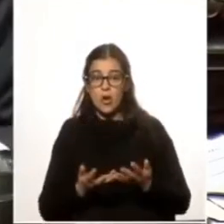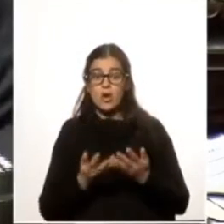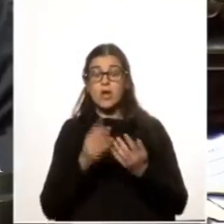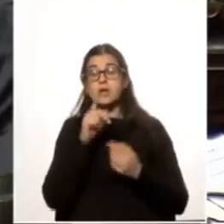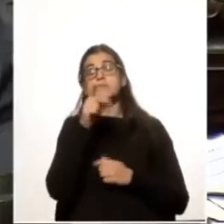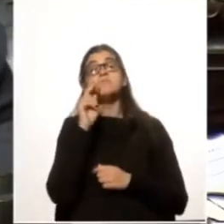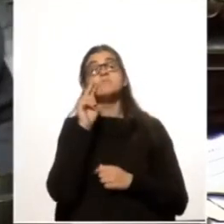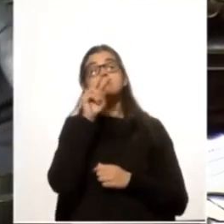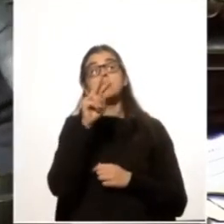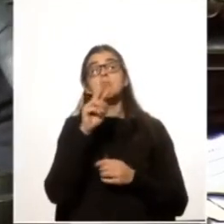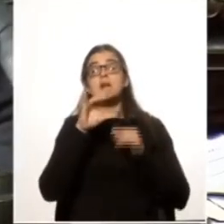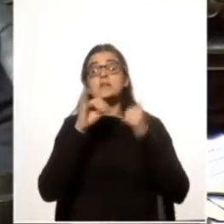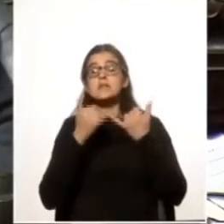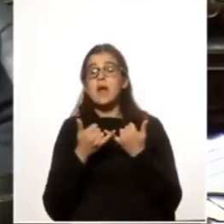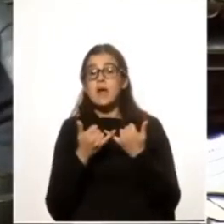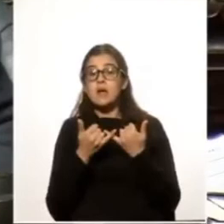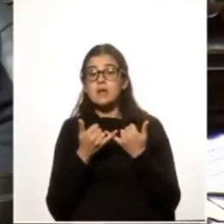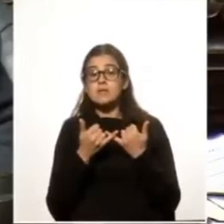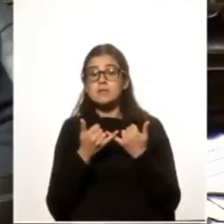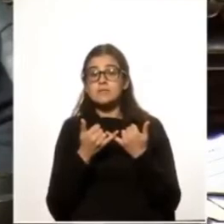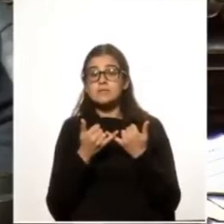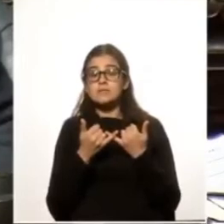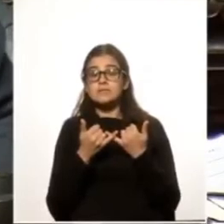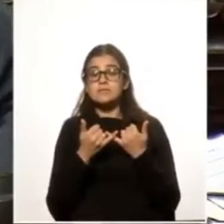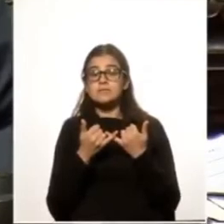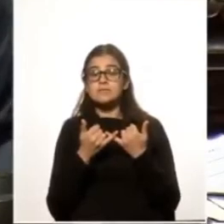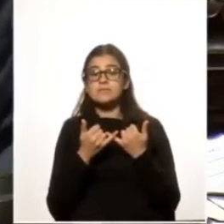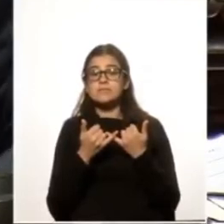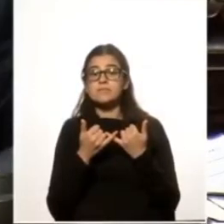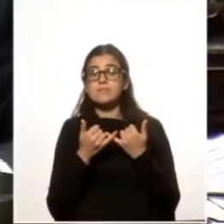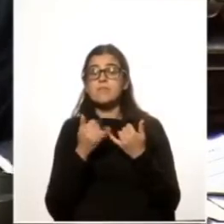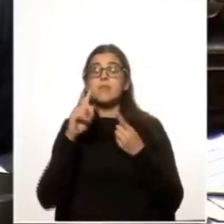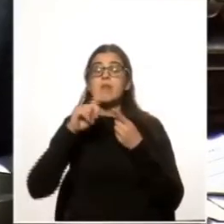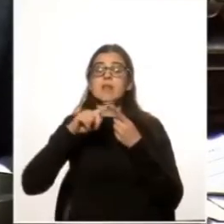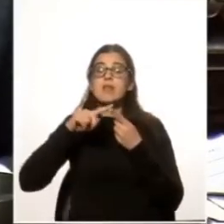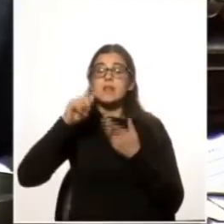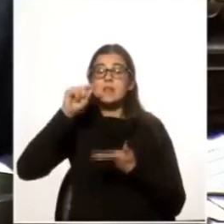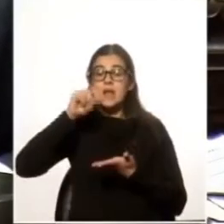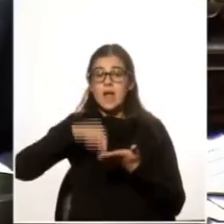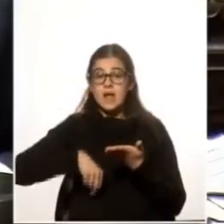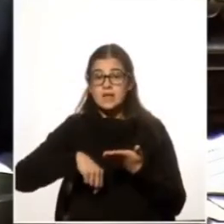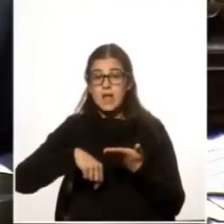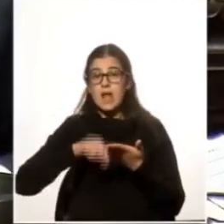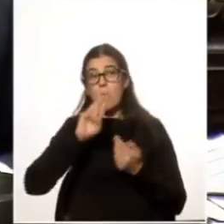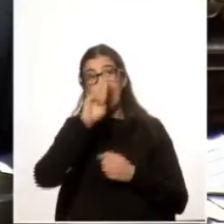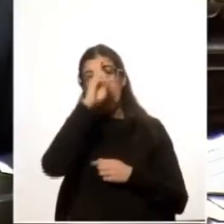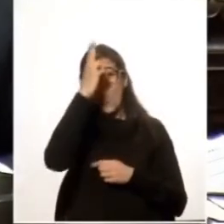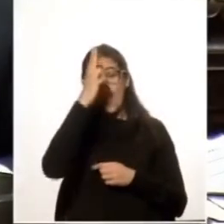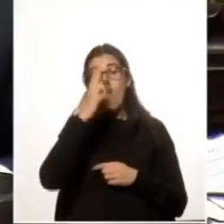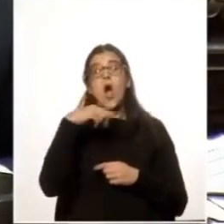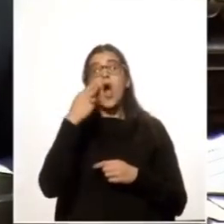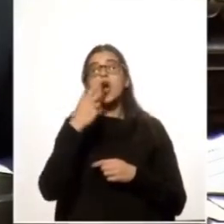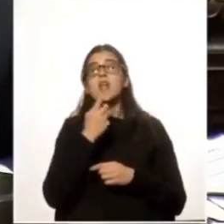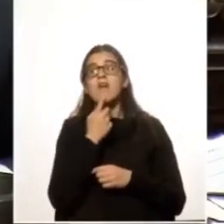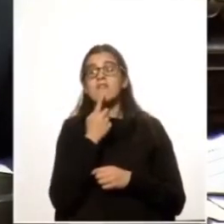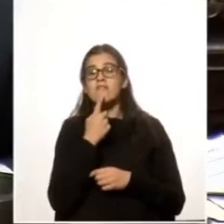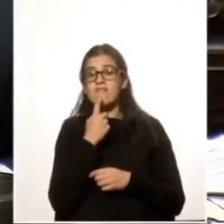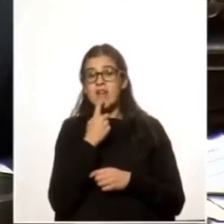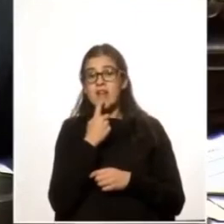Obsérvese lo que fue el tratado entre Uruguay y Finlandia.